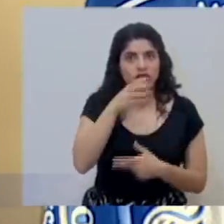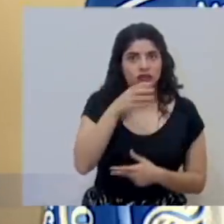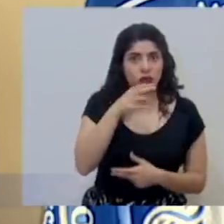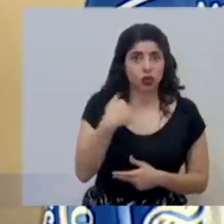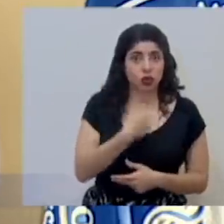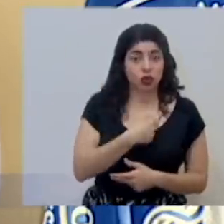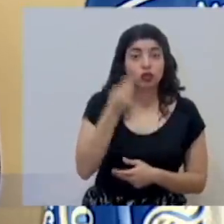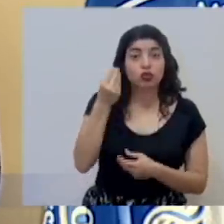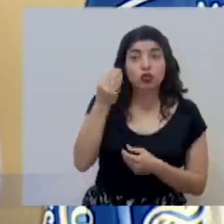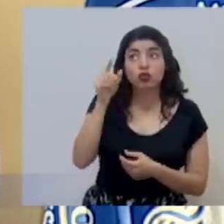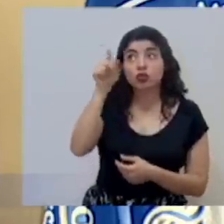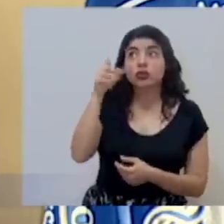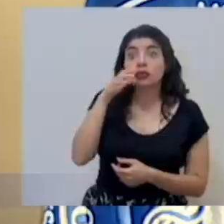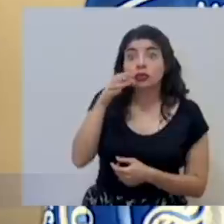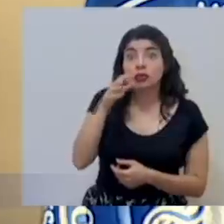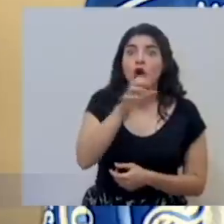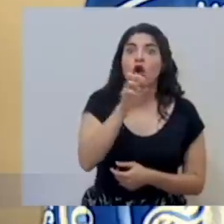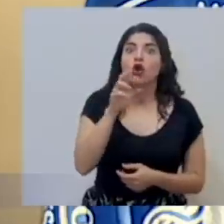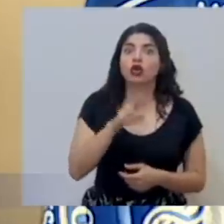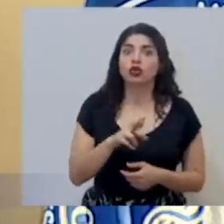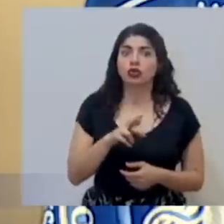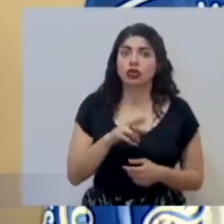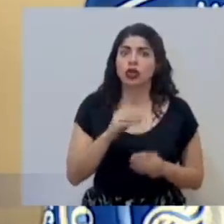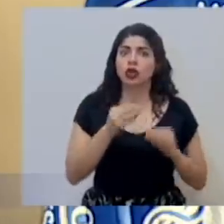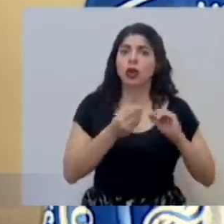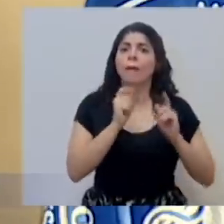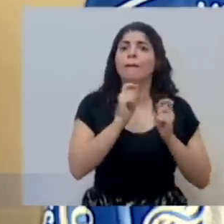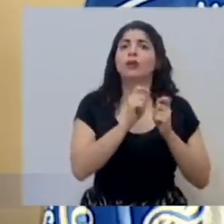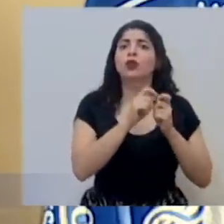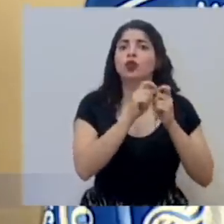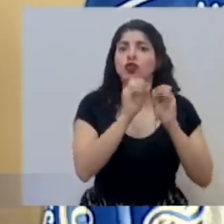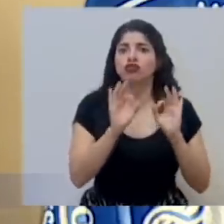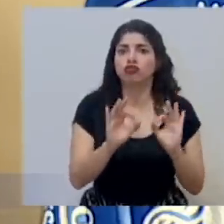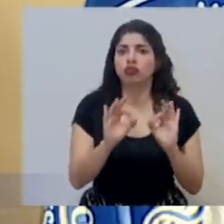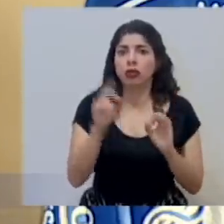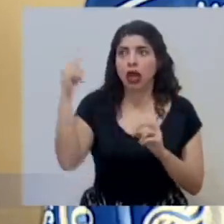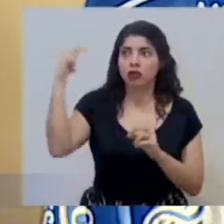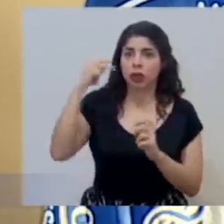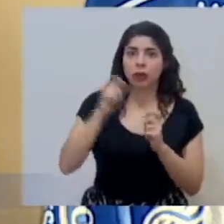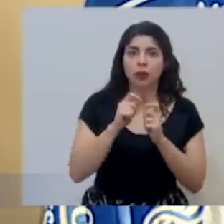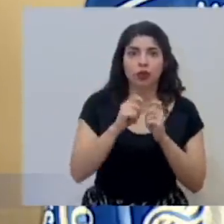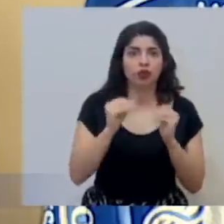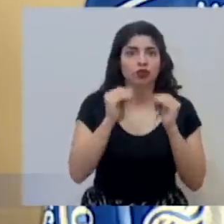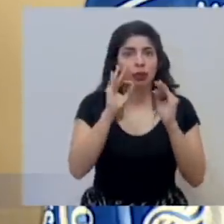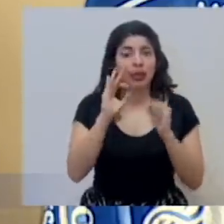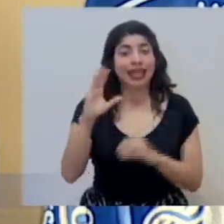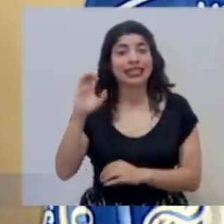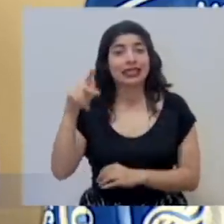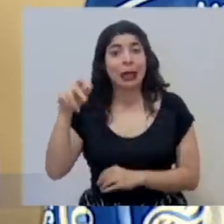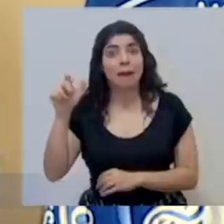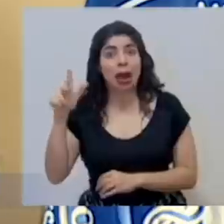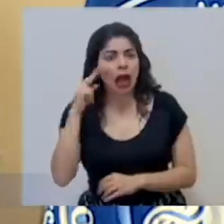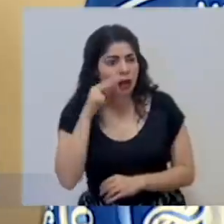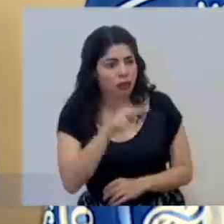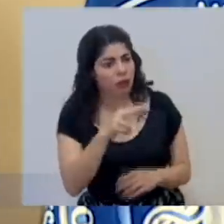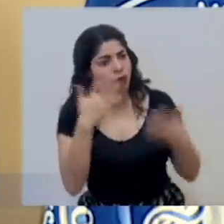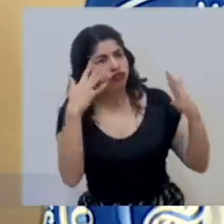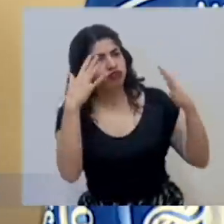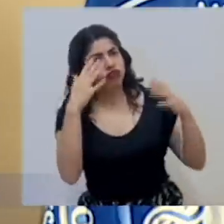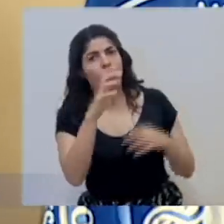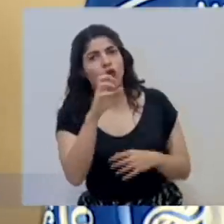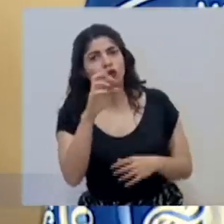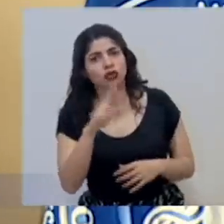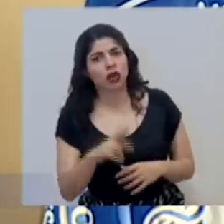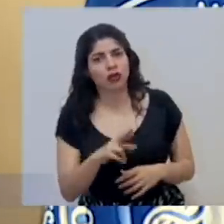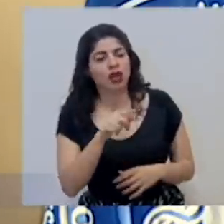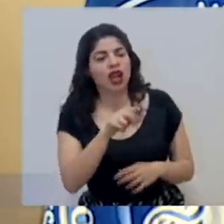y tengo que decir que en muchas de esas Costa Rica casualmente rankea muy bien en lo que ha hecho. La Cepal ha destacado muy bien lo que